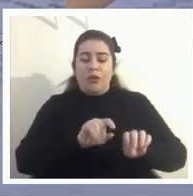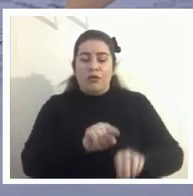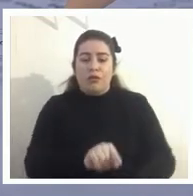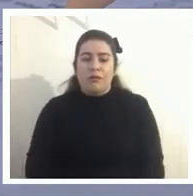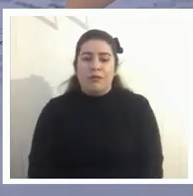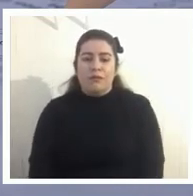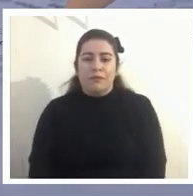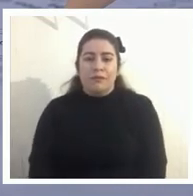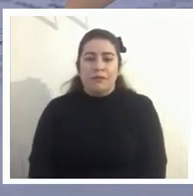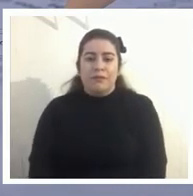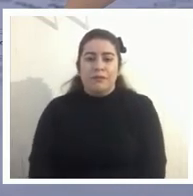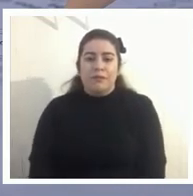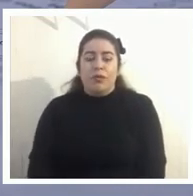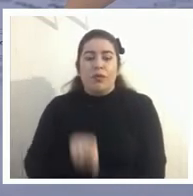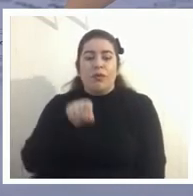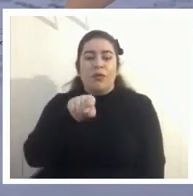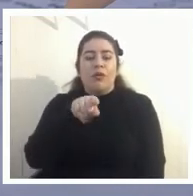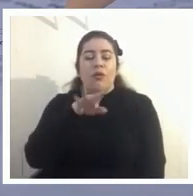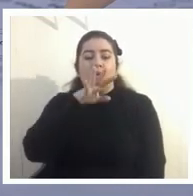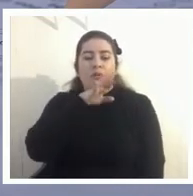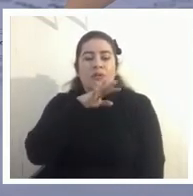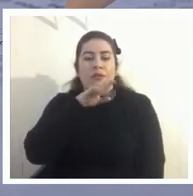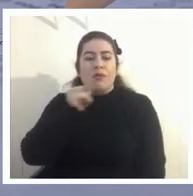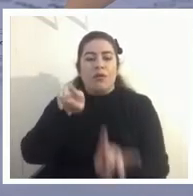cuando usamos este sistema cierto de